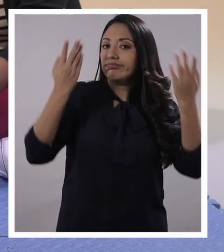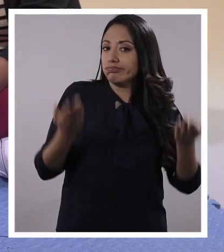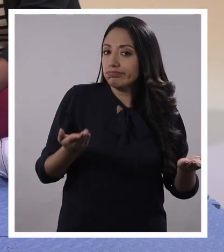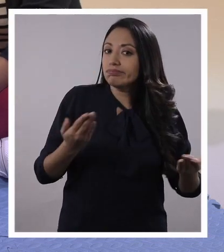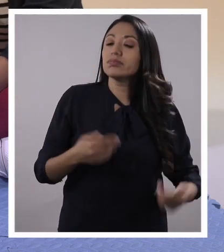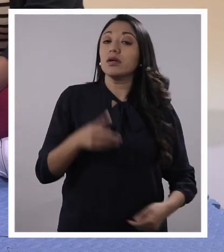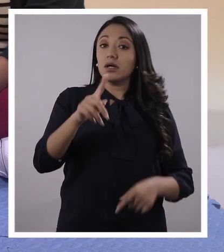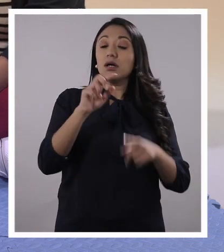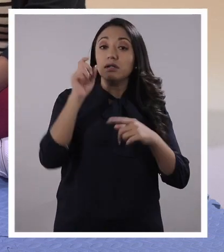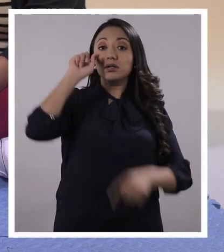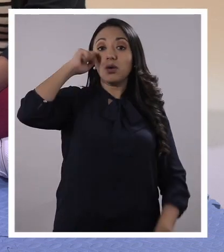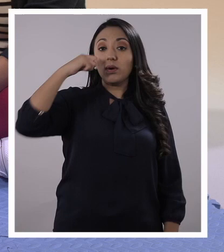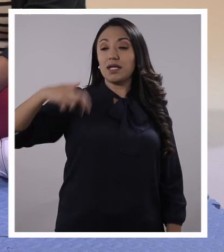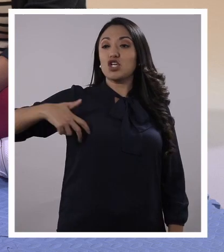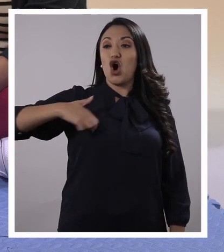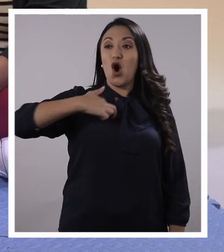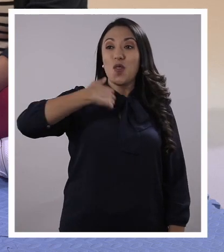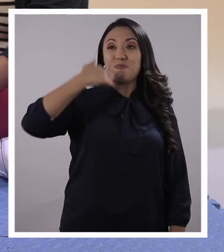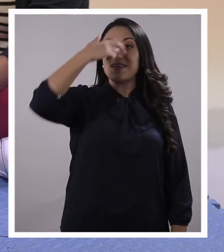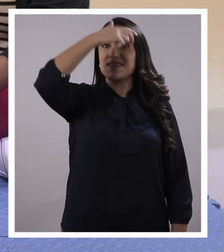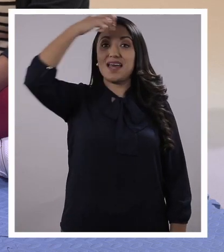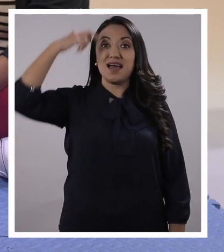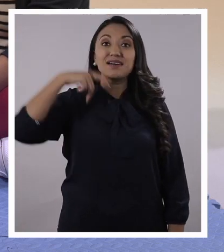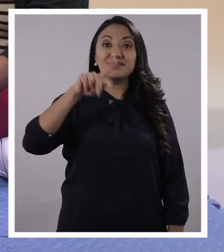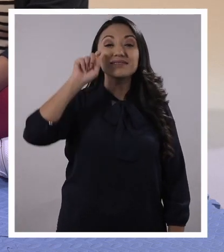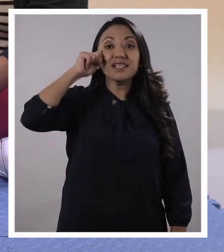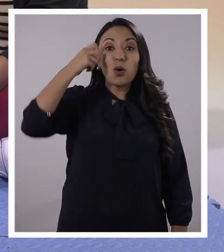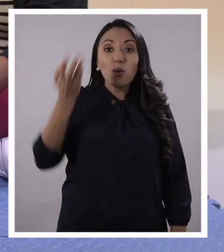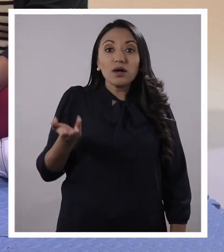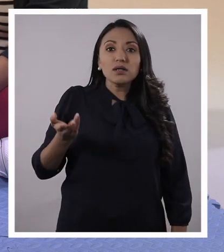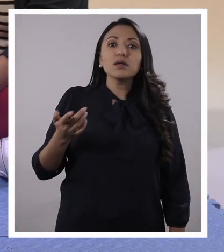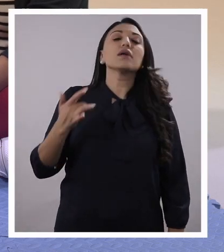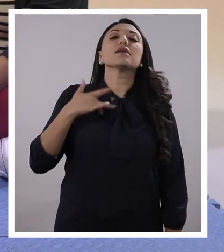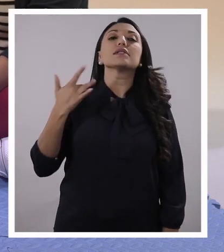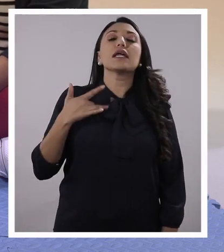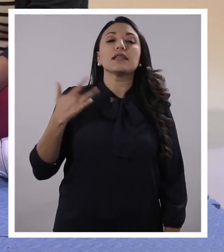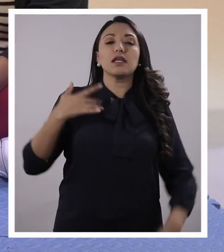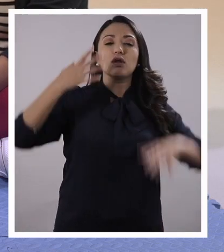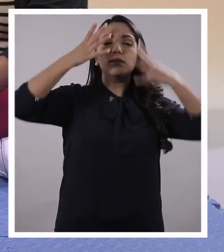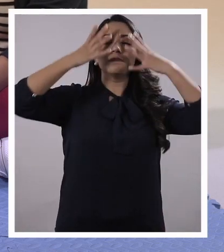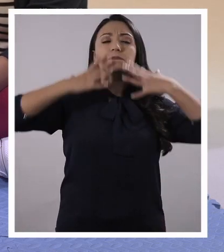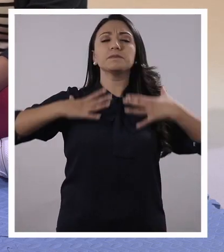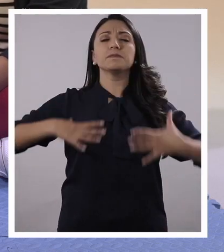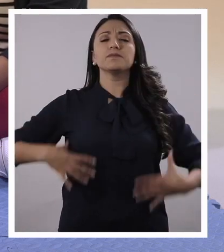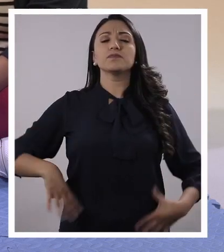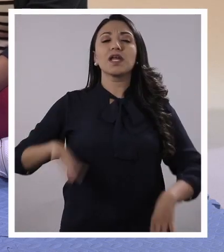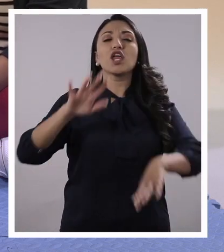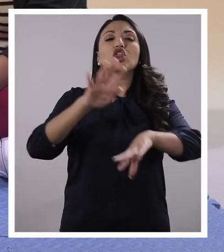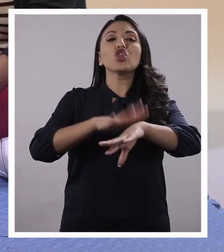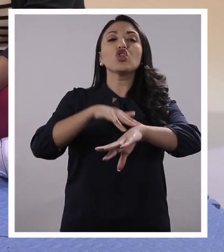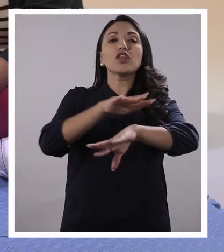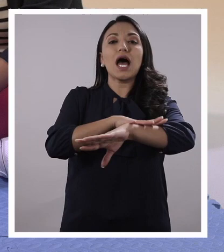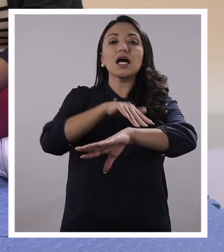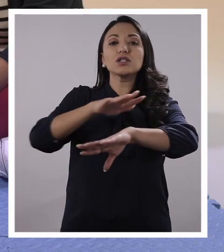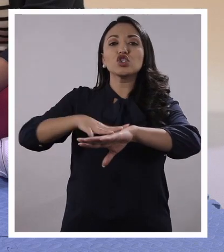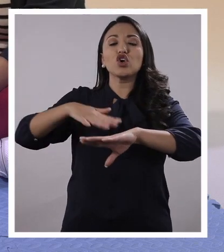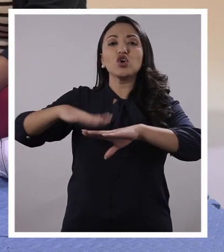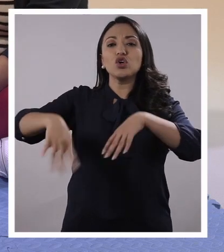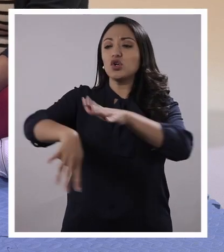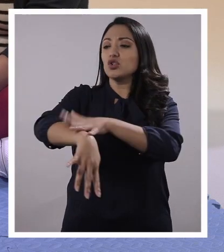Perfecto. ¿Recuerdan el ejercicio de la hormiguita? ¡Ay, sí! ¿Qué sentido despertamos ahí? El tacto. ¿Pero por